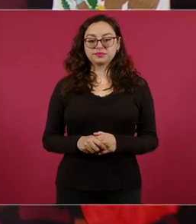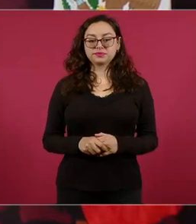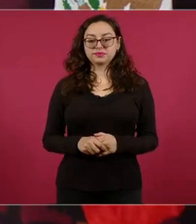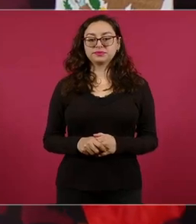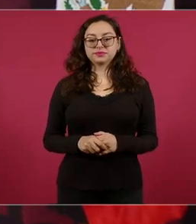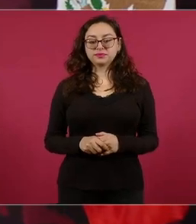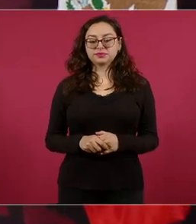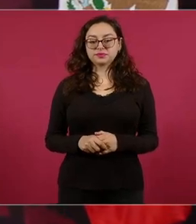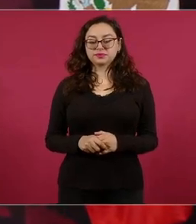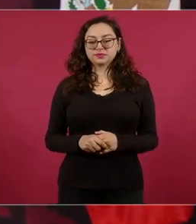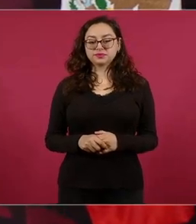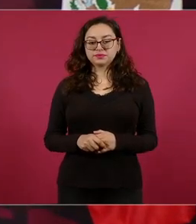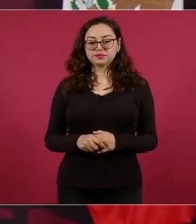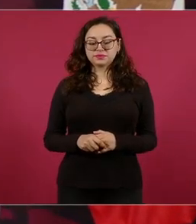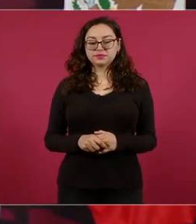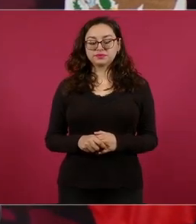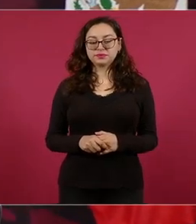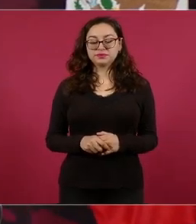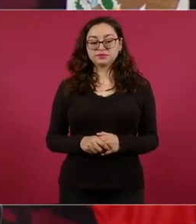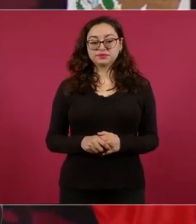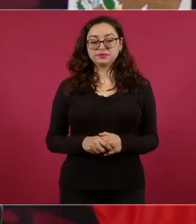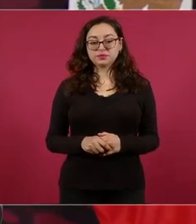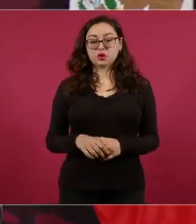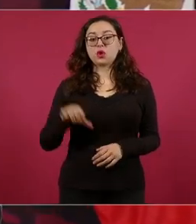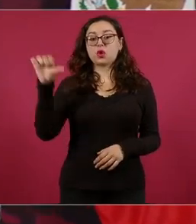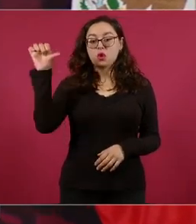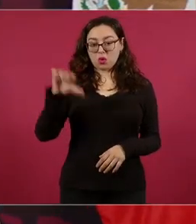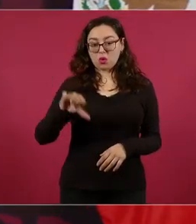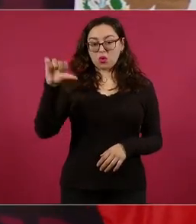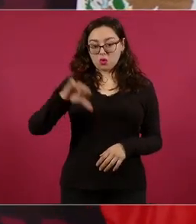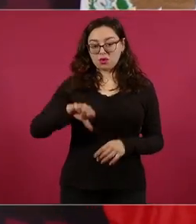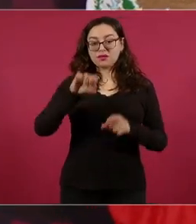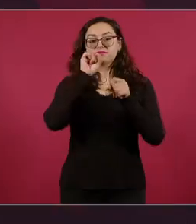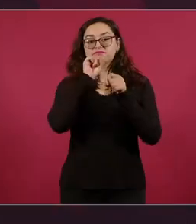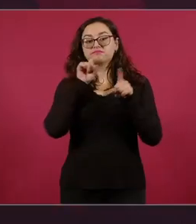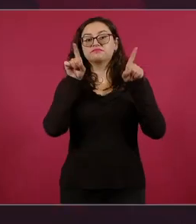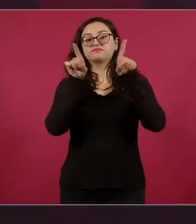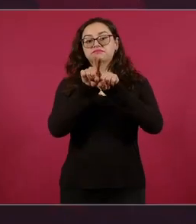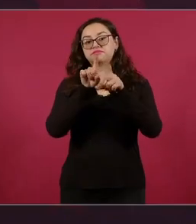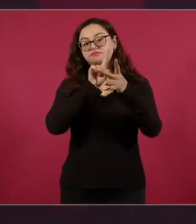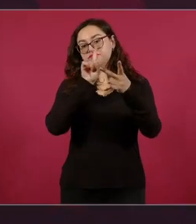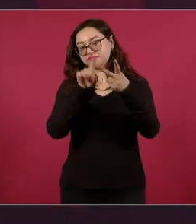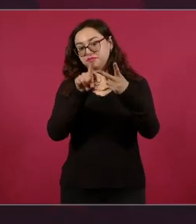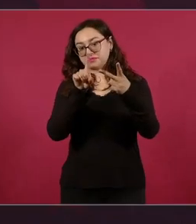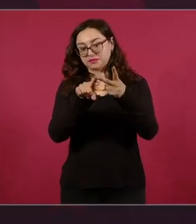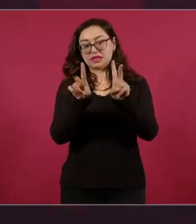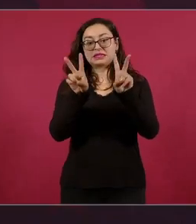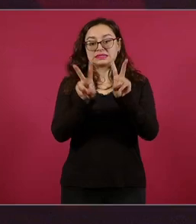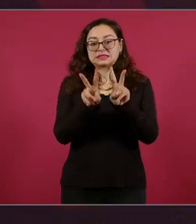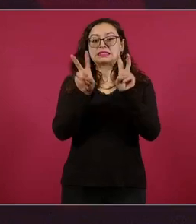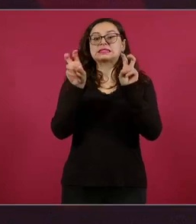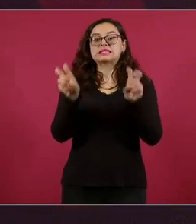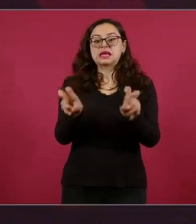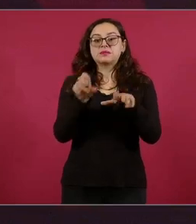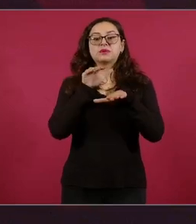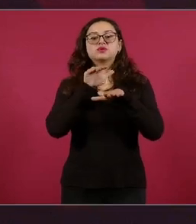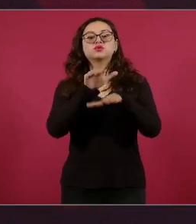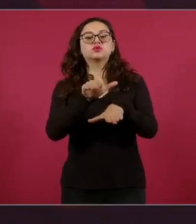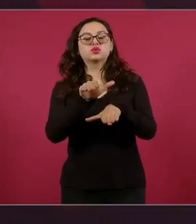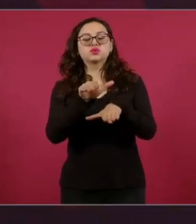dar a conocer el estado que guarda